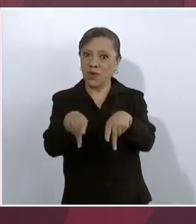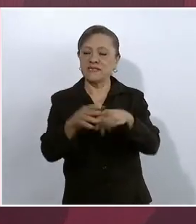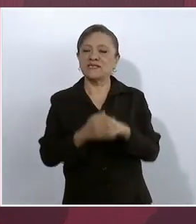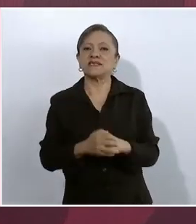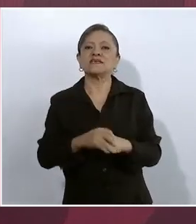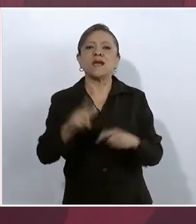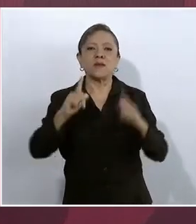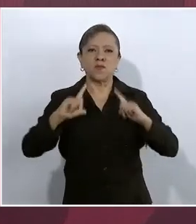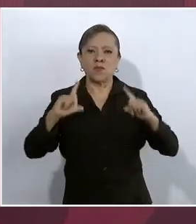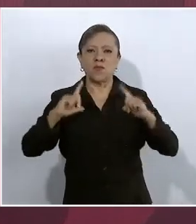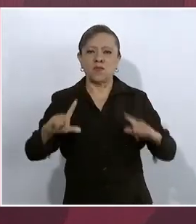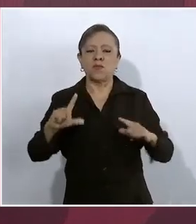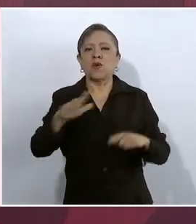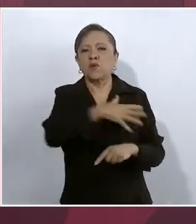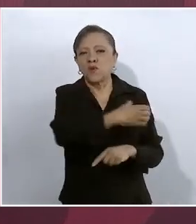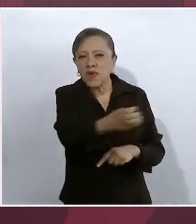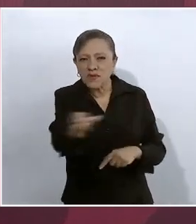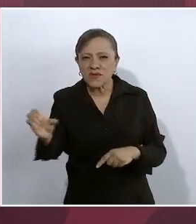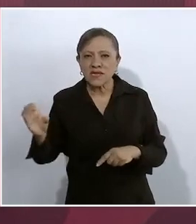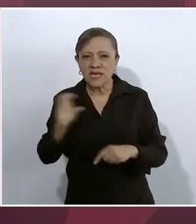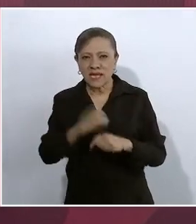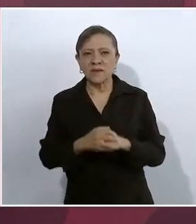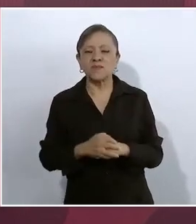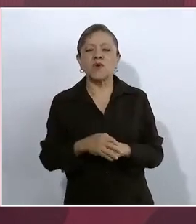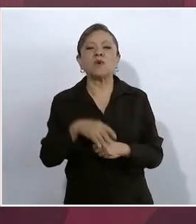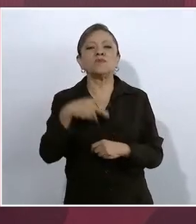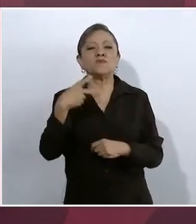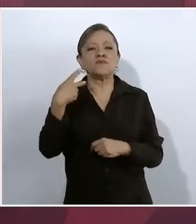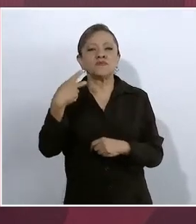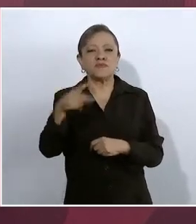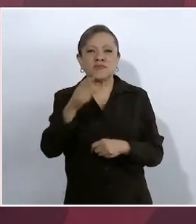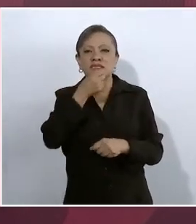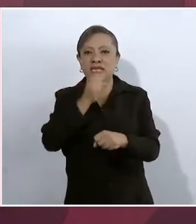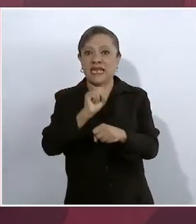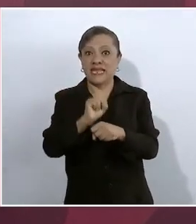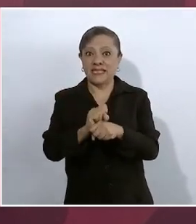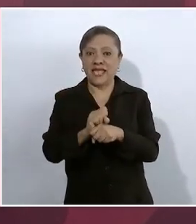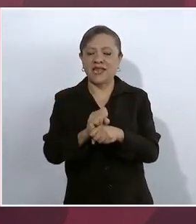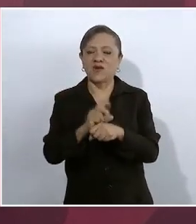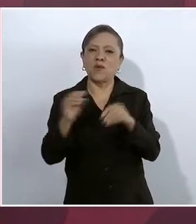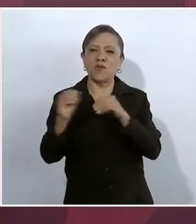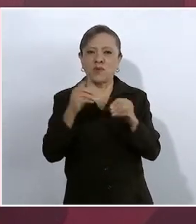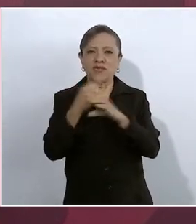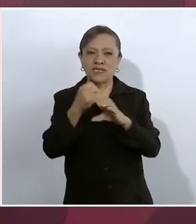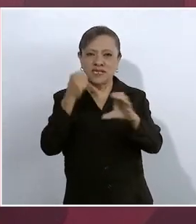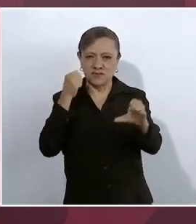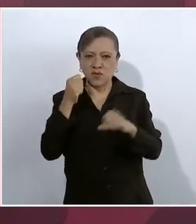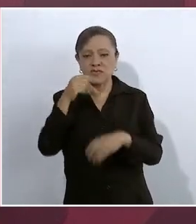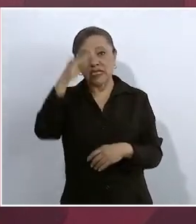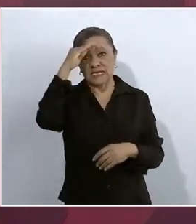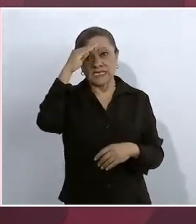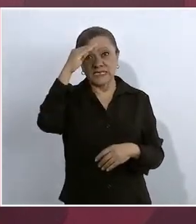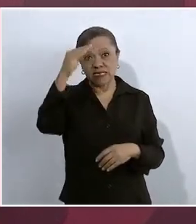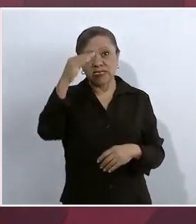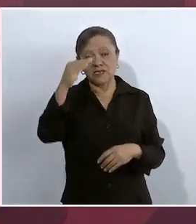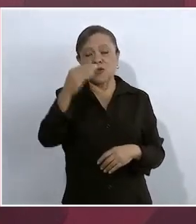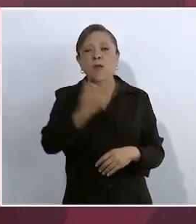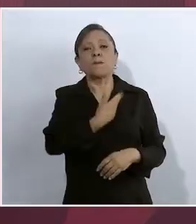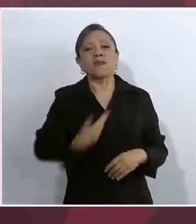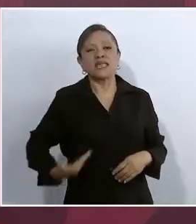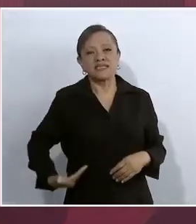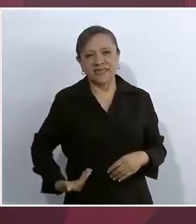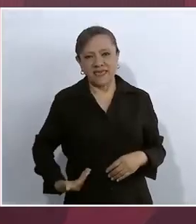procurador, Víctor Hernández Mercado, secretario de Movilidad del Estado de Morelos, y al señor David Mesa, presidente municipal de